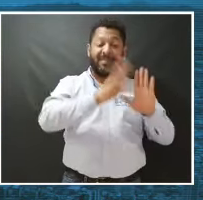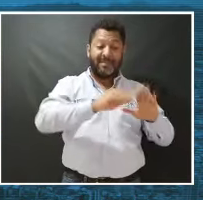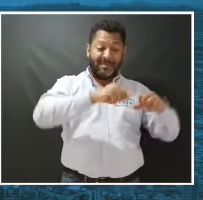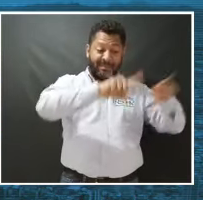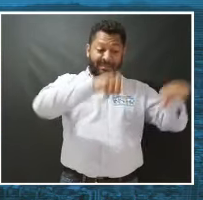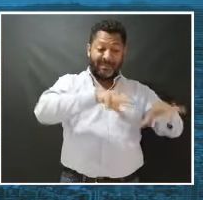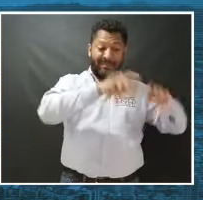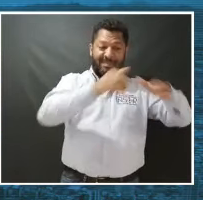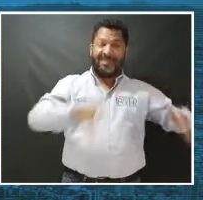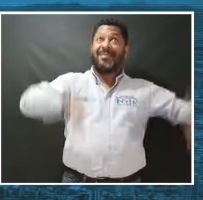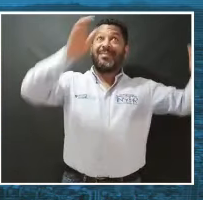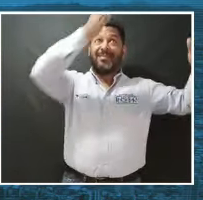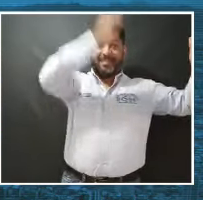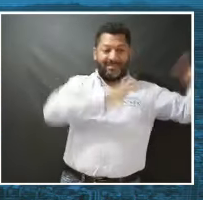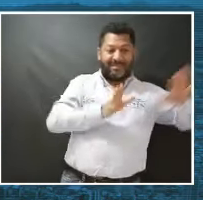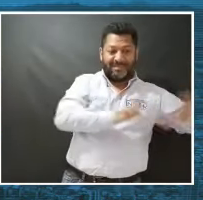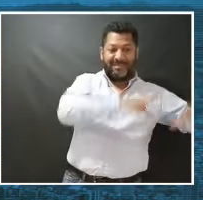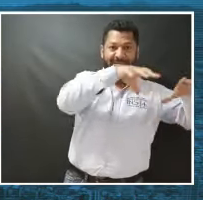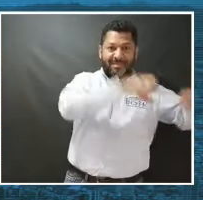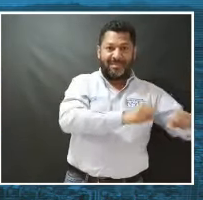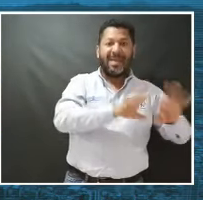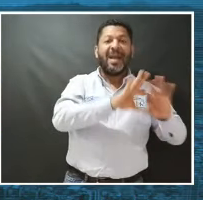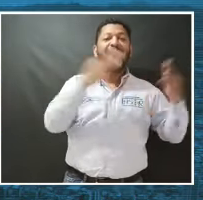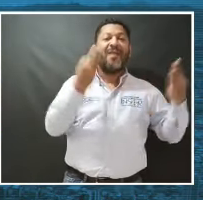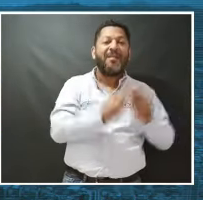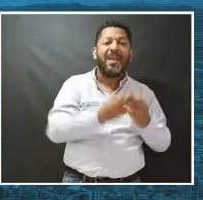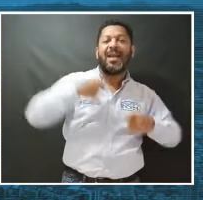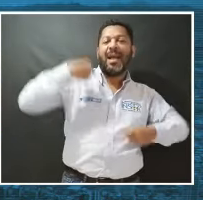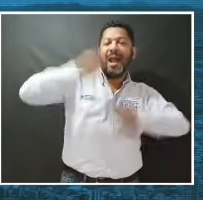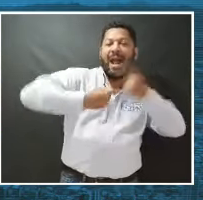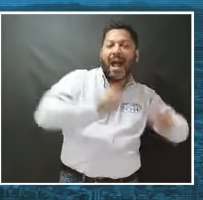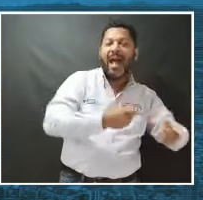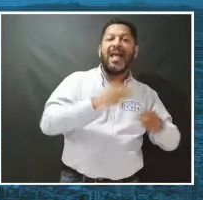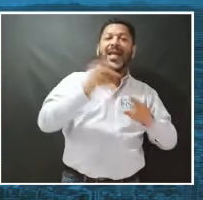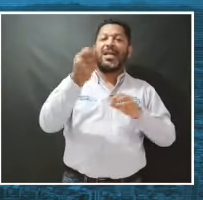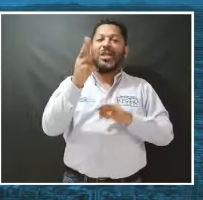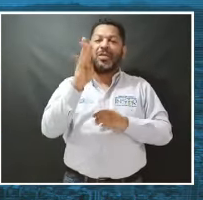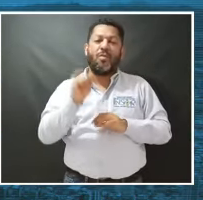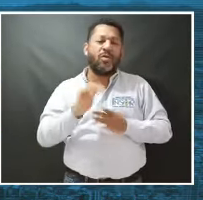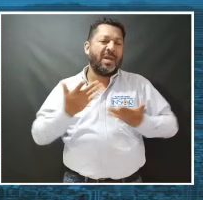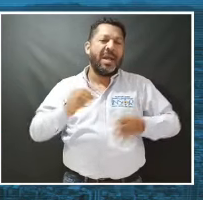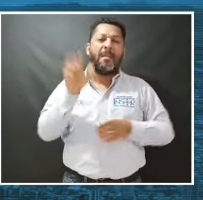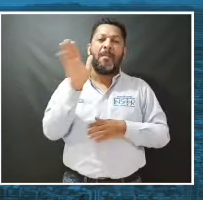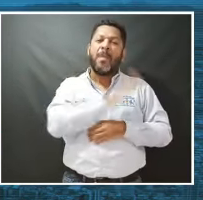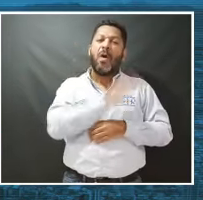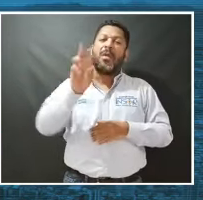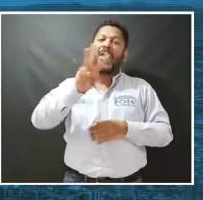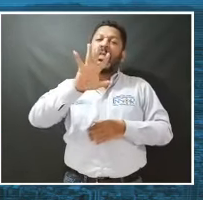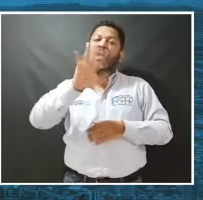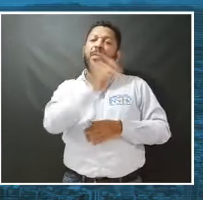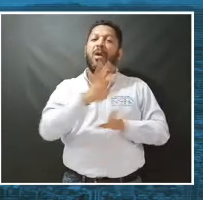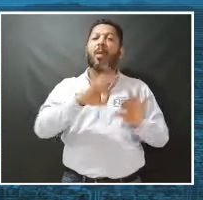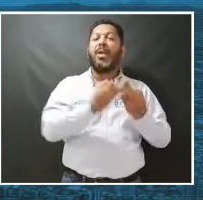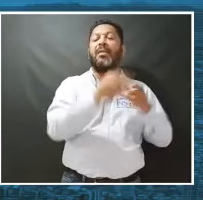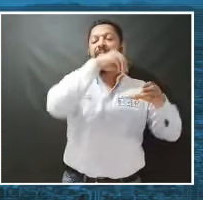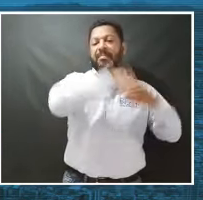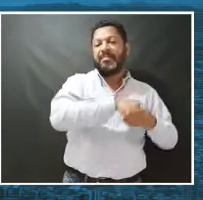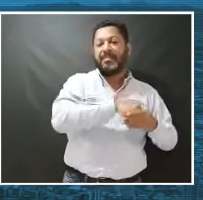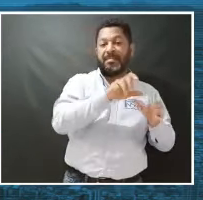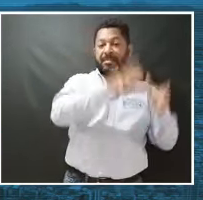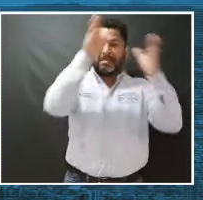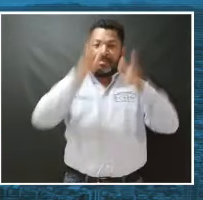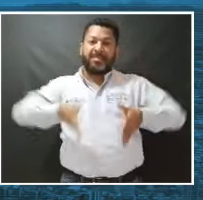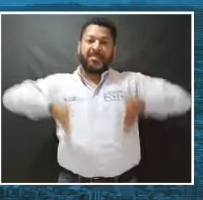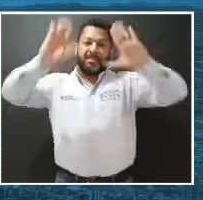cual queda parte del edificio en manos de Indalesio Líbano, sus señoras, sus puñadas, aproximadamente 35 propietarios y la otra